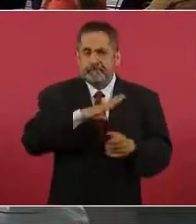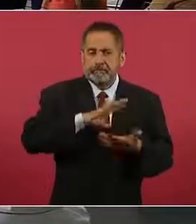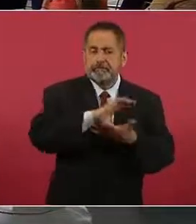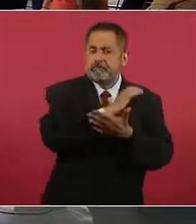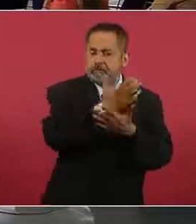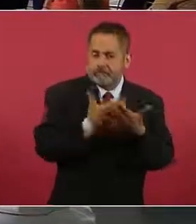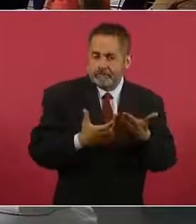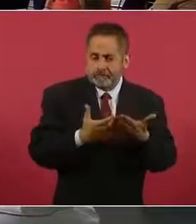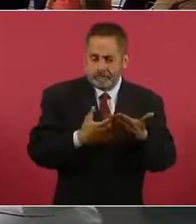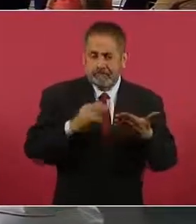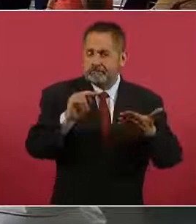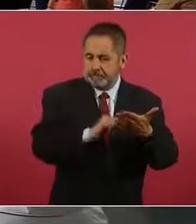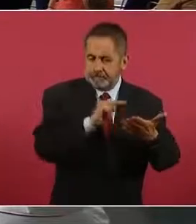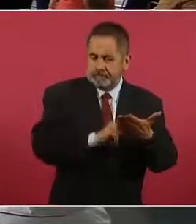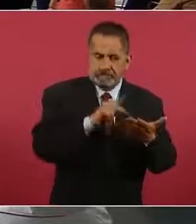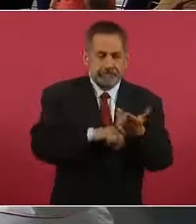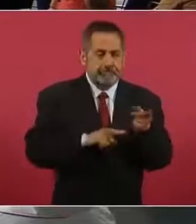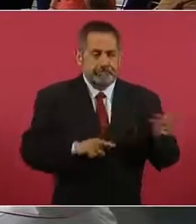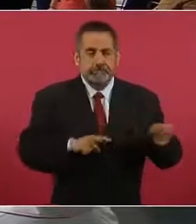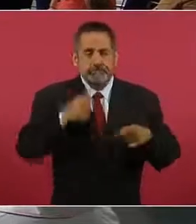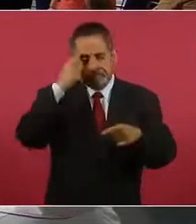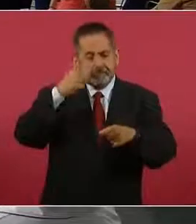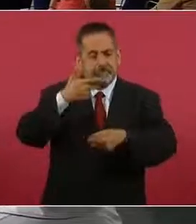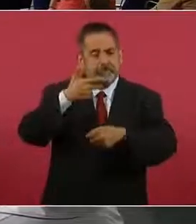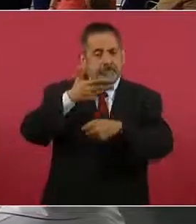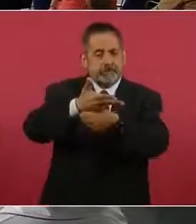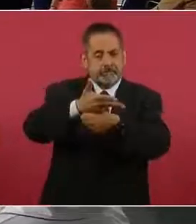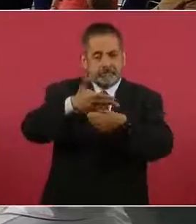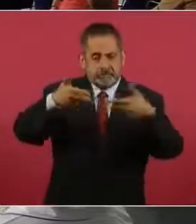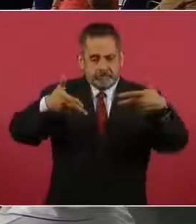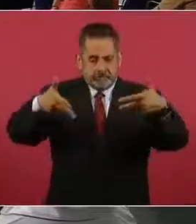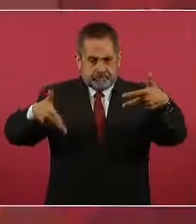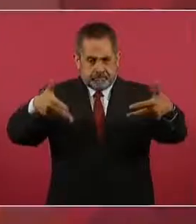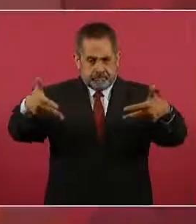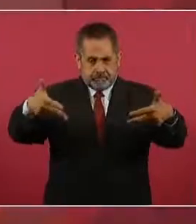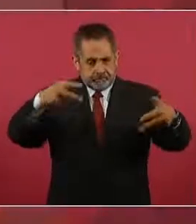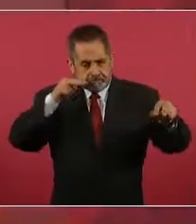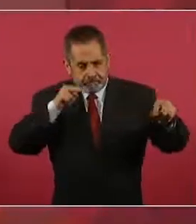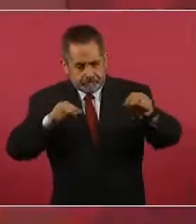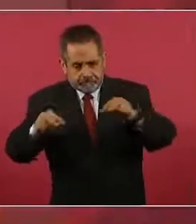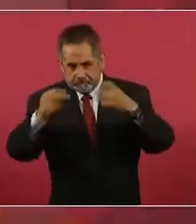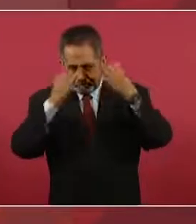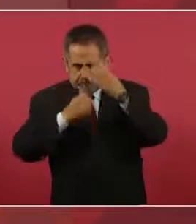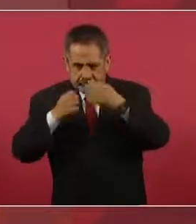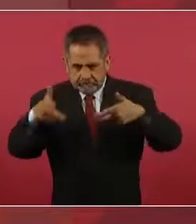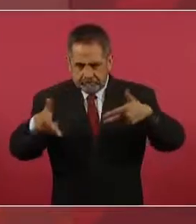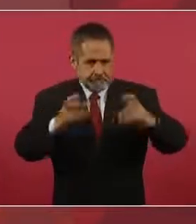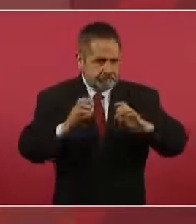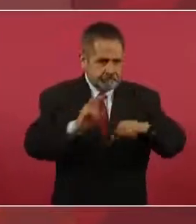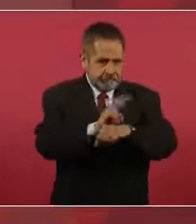de cámaras, porque